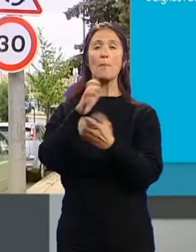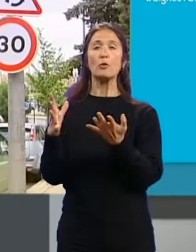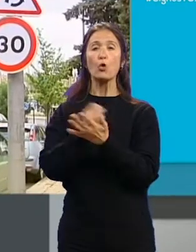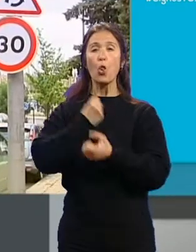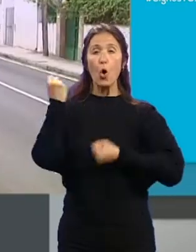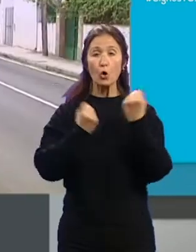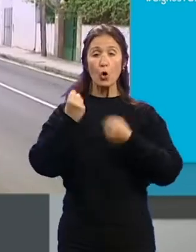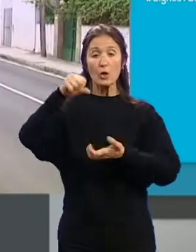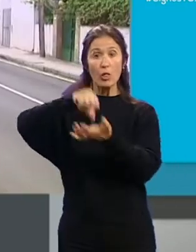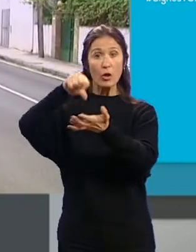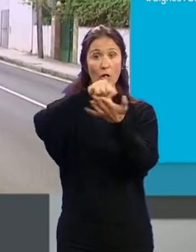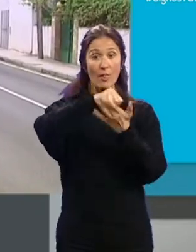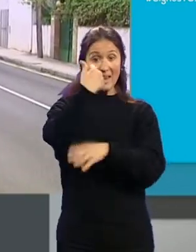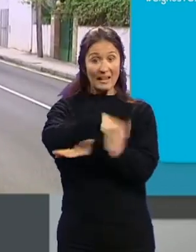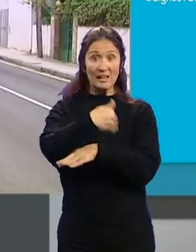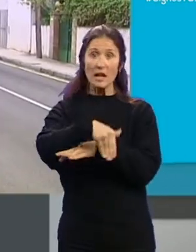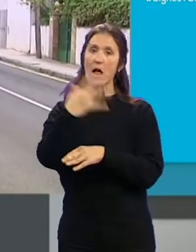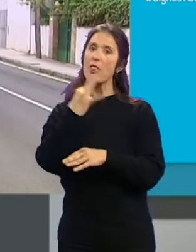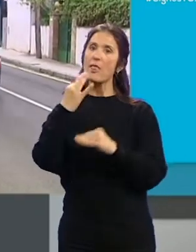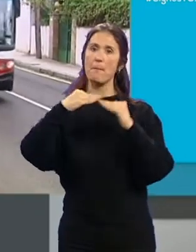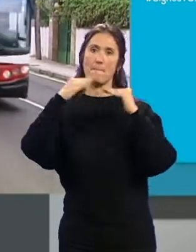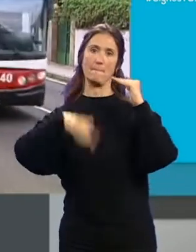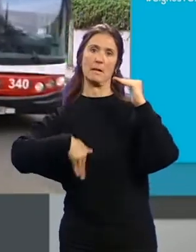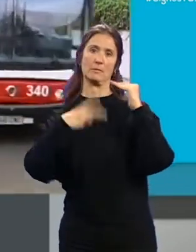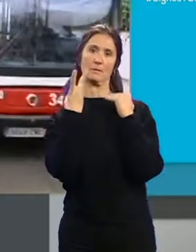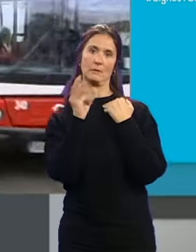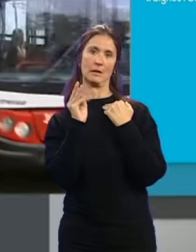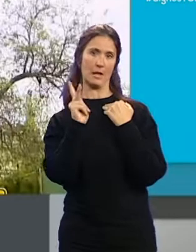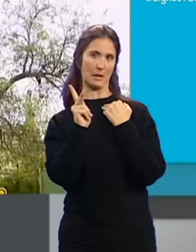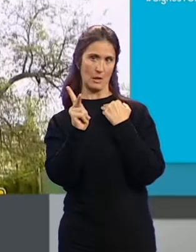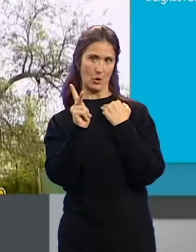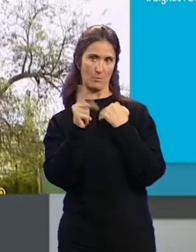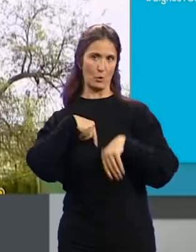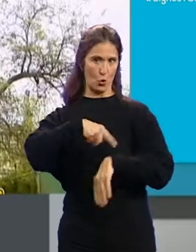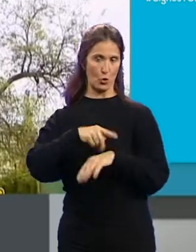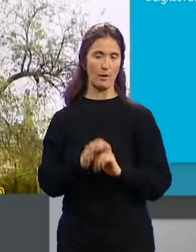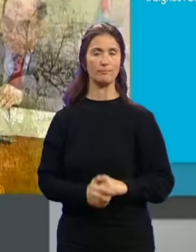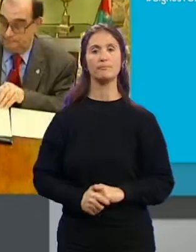los vehículos que circulen por sus calles no debe superar los 30 kilómetros por hora.